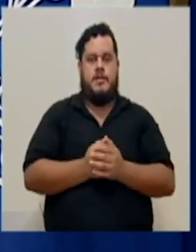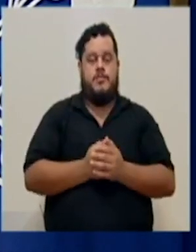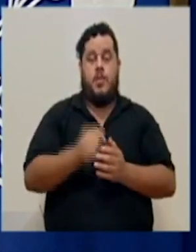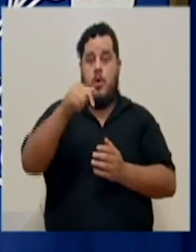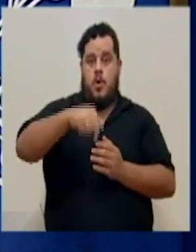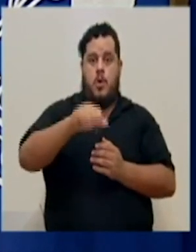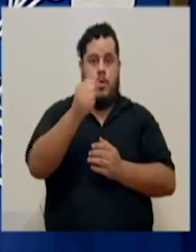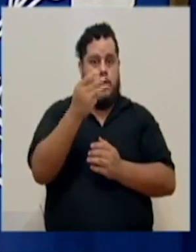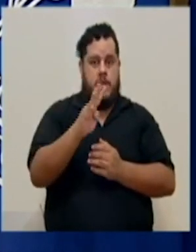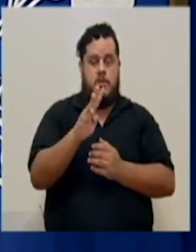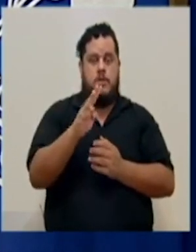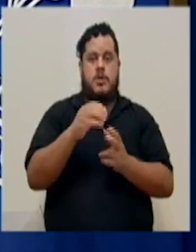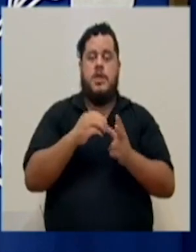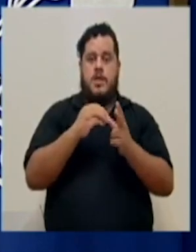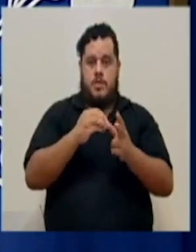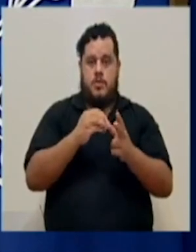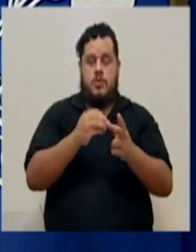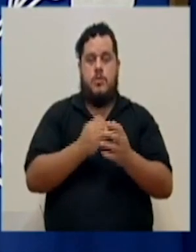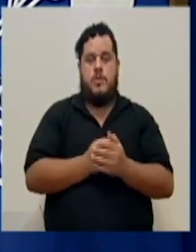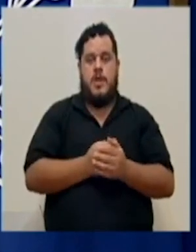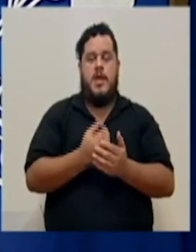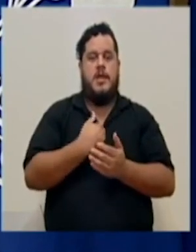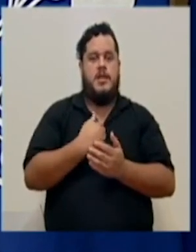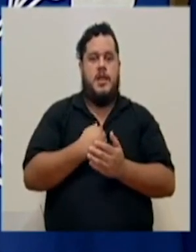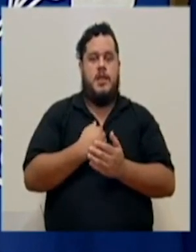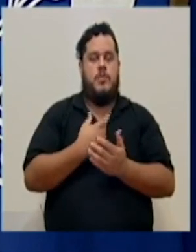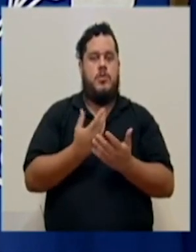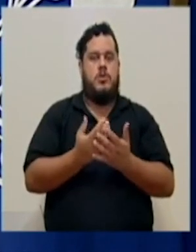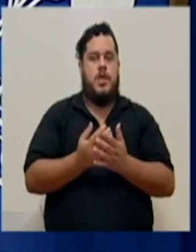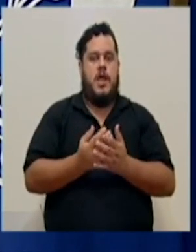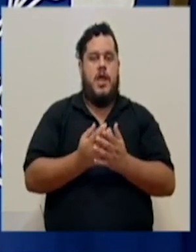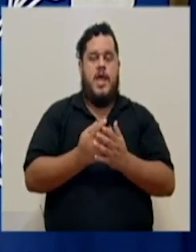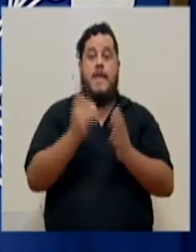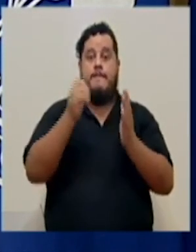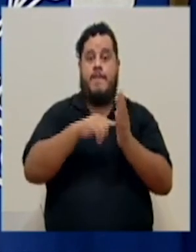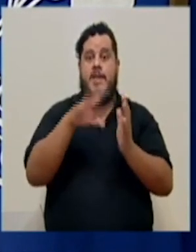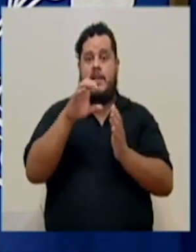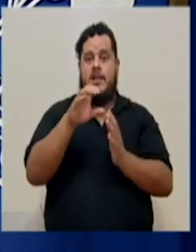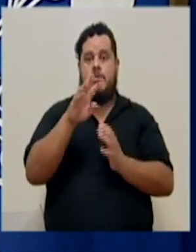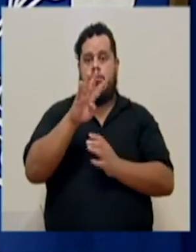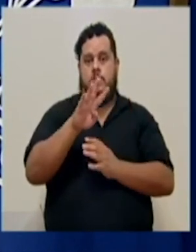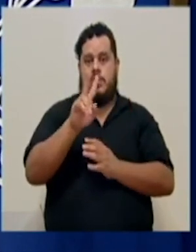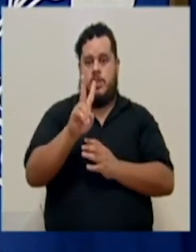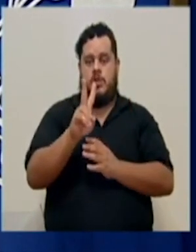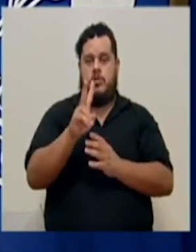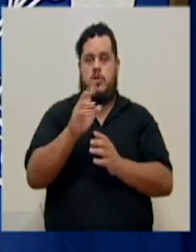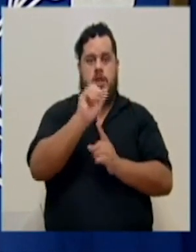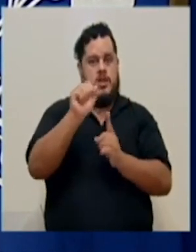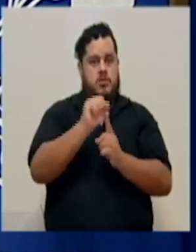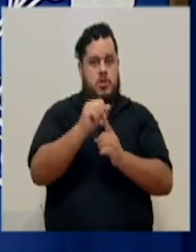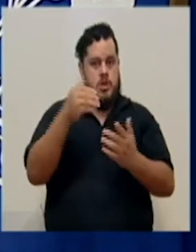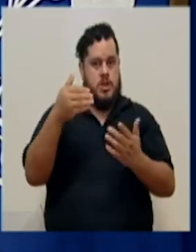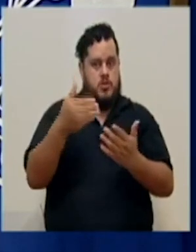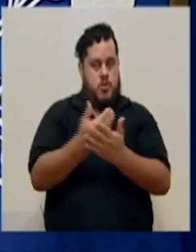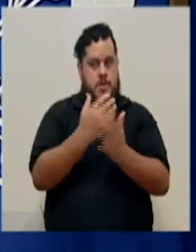Hoy, 14 de octubre, tenemos un registro de 1.542 casos nuevos,